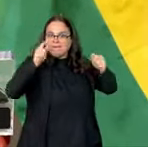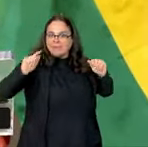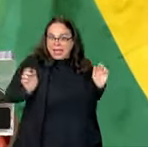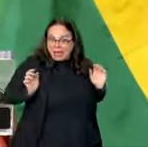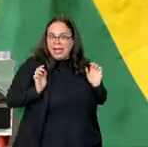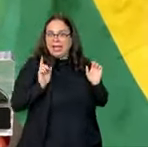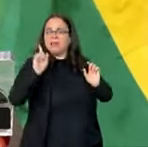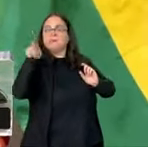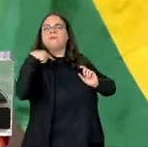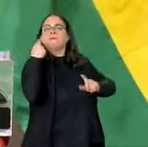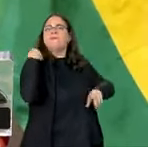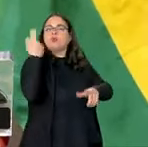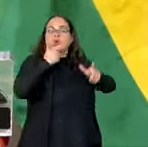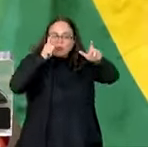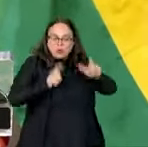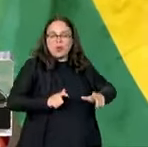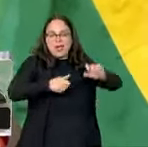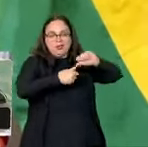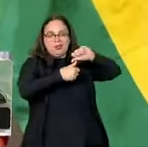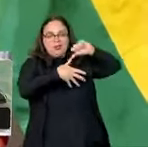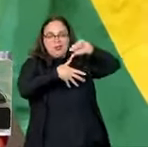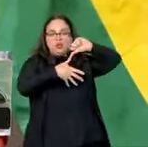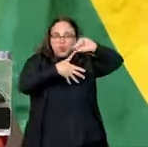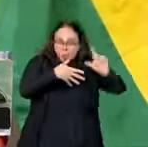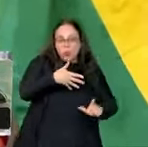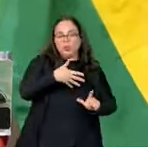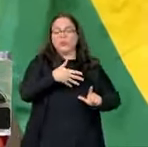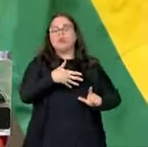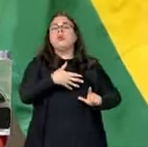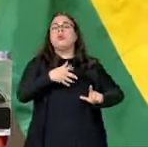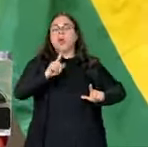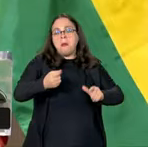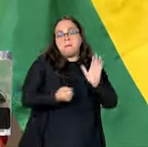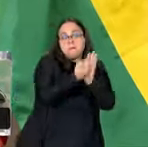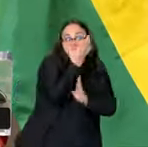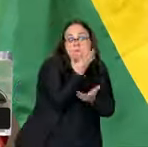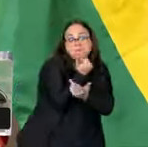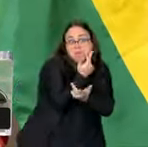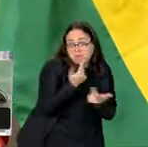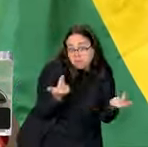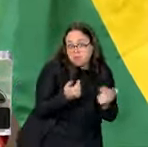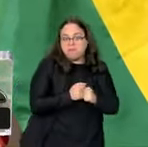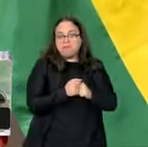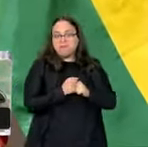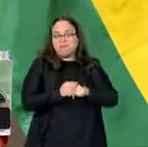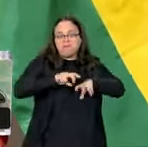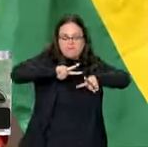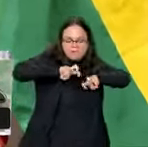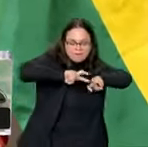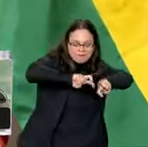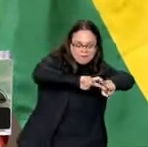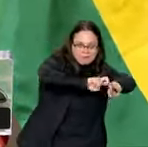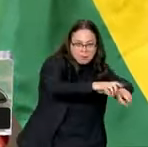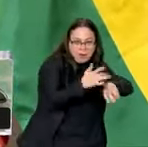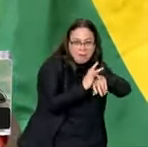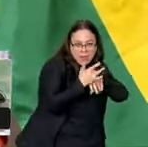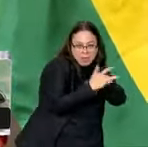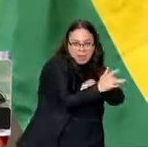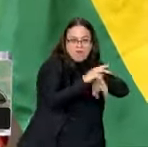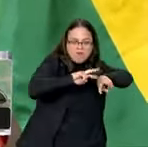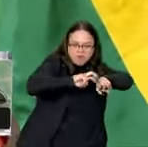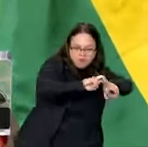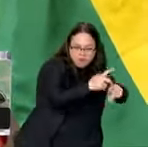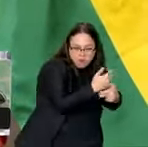encontradas en nuestra querida América del Sur. Seja en la producción de alimentos, seja en la exploración de minerais críticos,